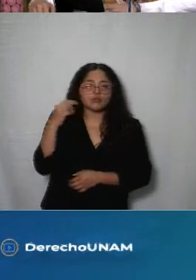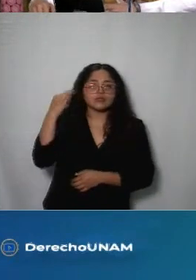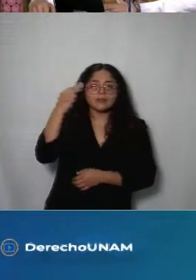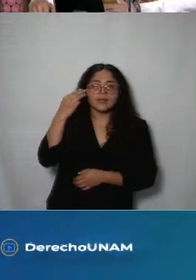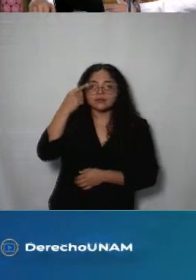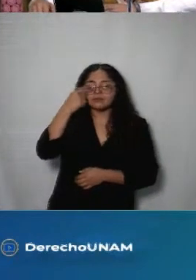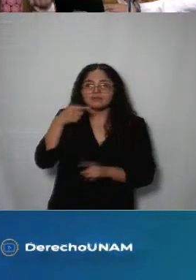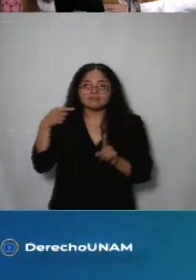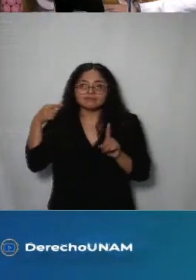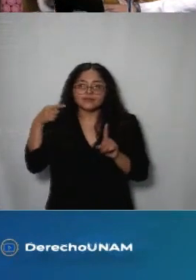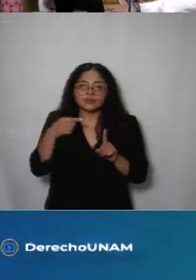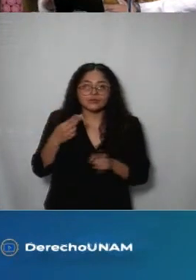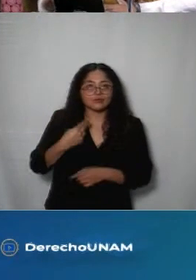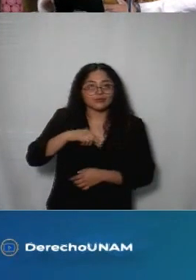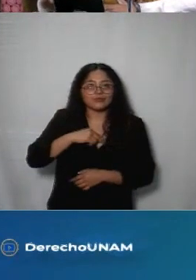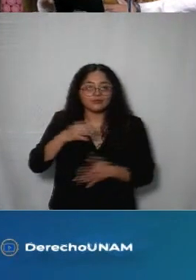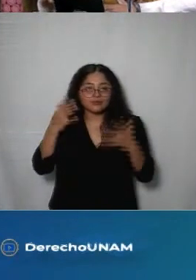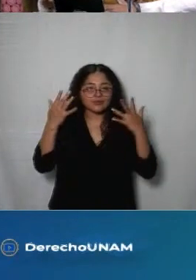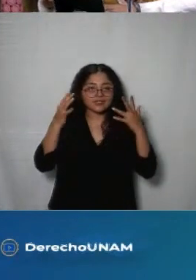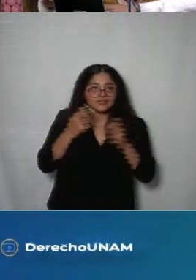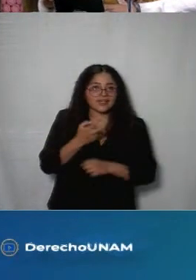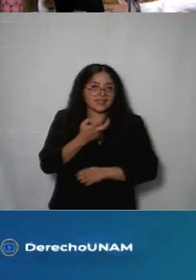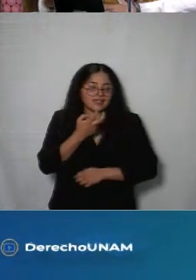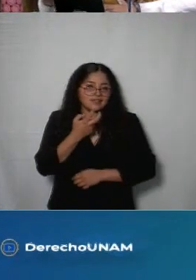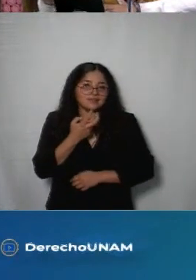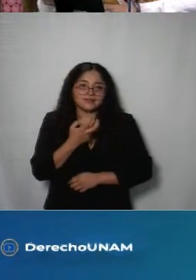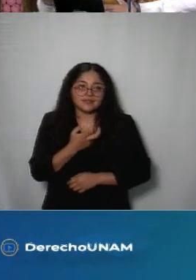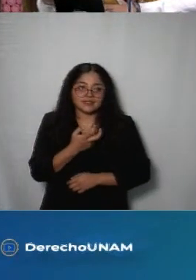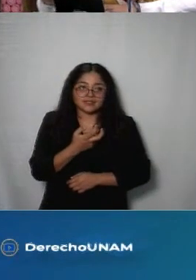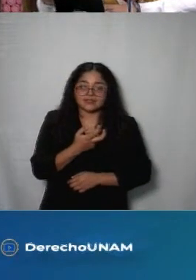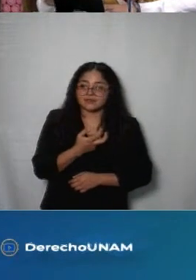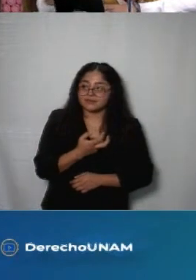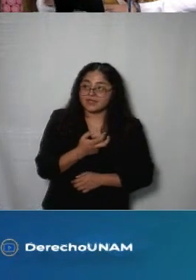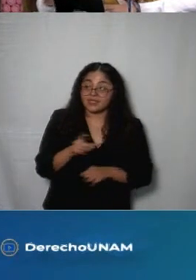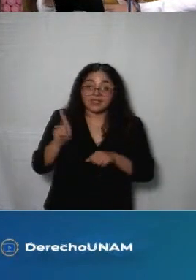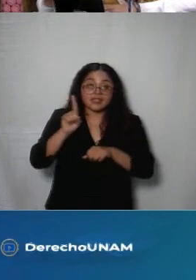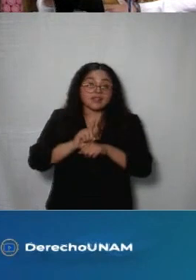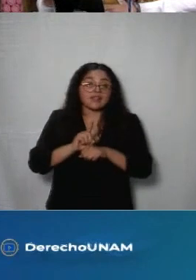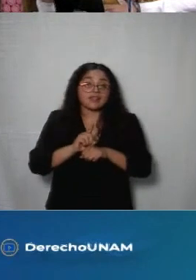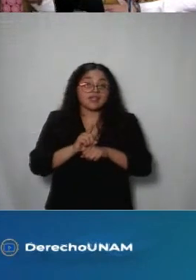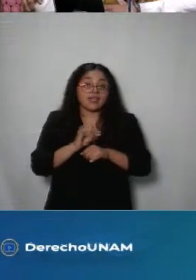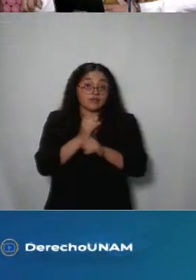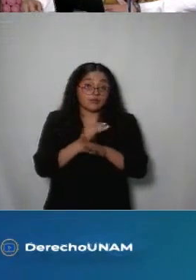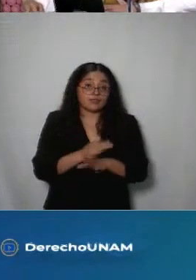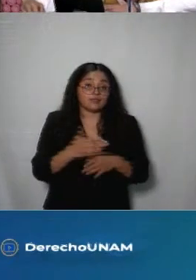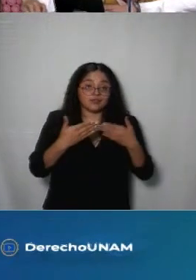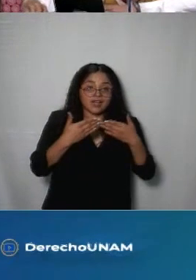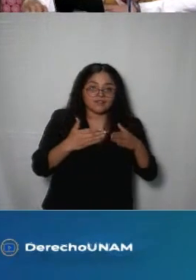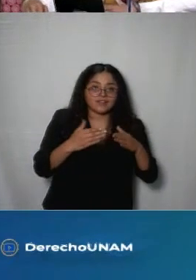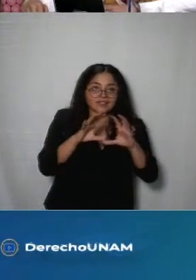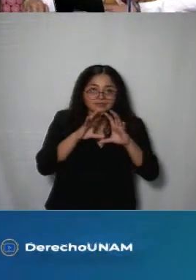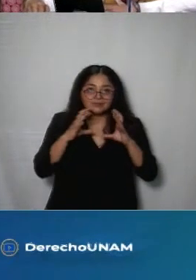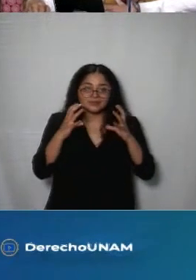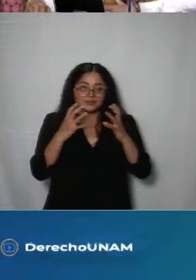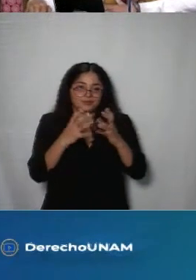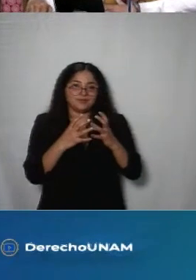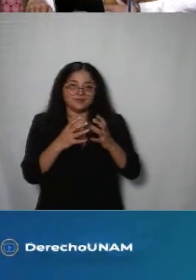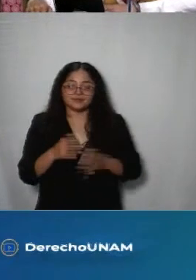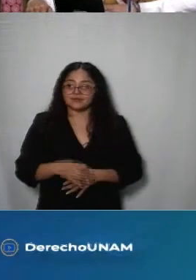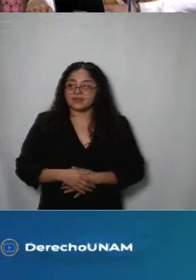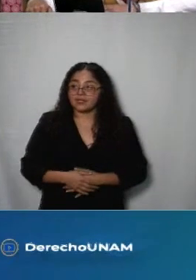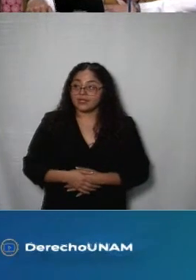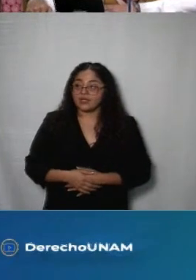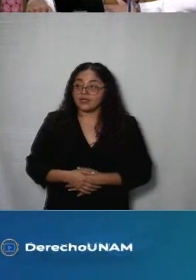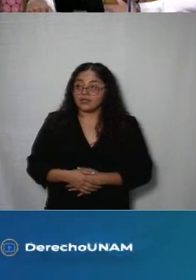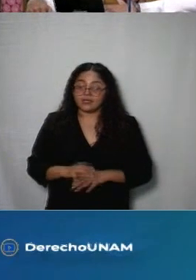justo para poder celebrar el el día de datos abiertos a nivel mundial incluso nuestra actividad